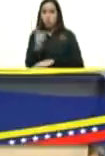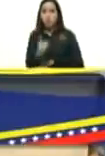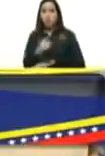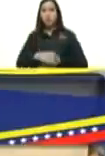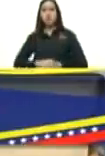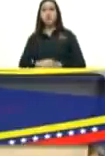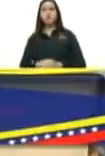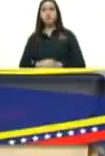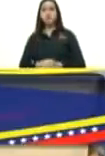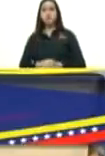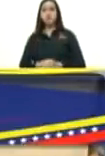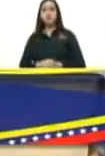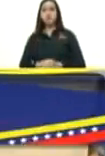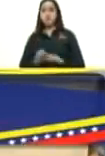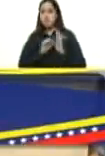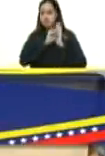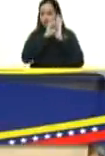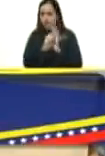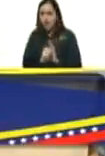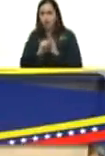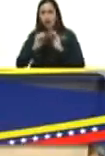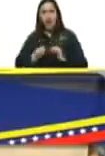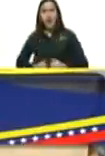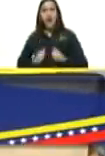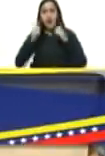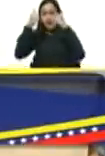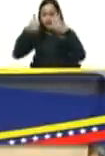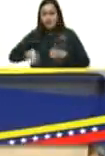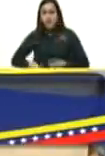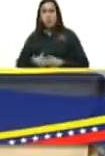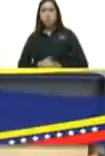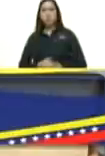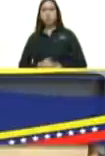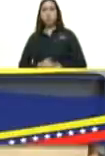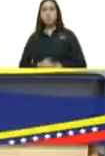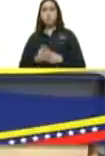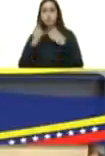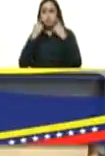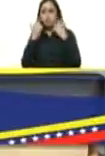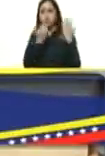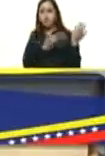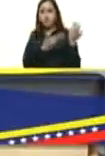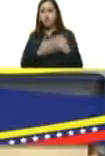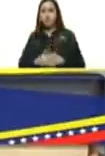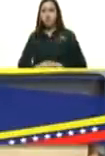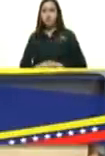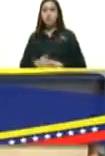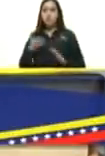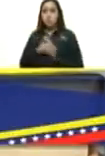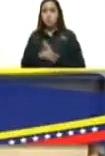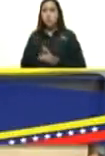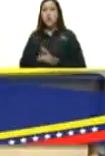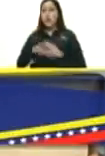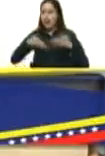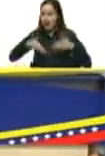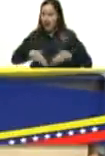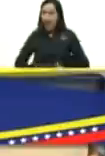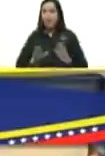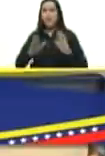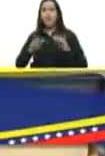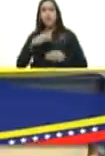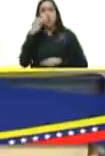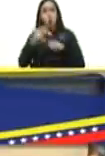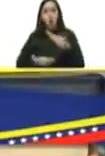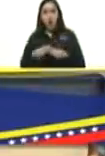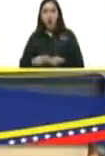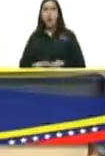desde su nacimiento aquí está nuestra partida de nacimiento escrita